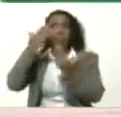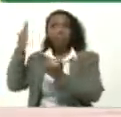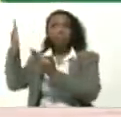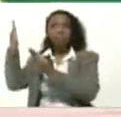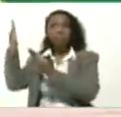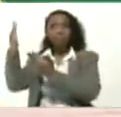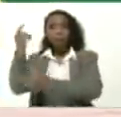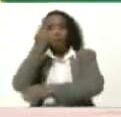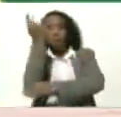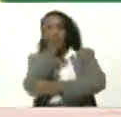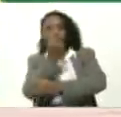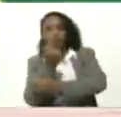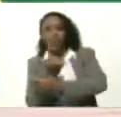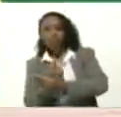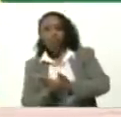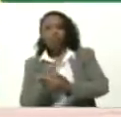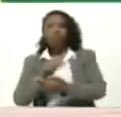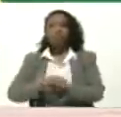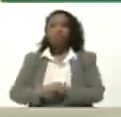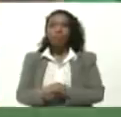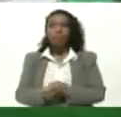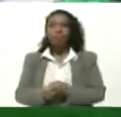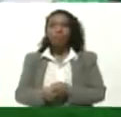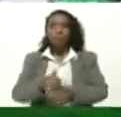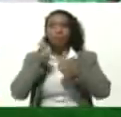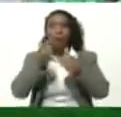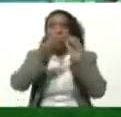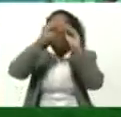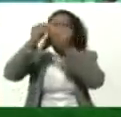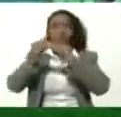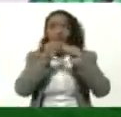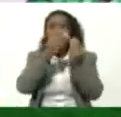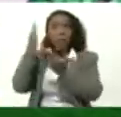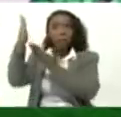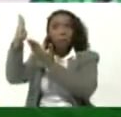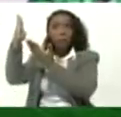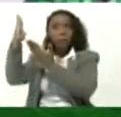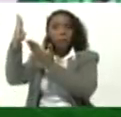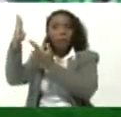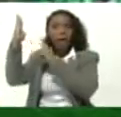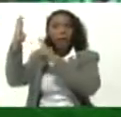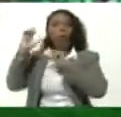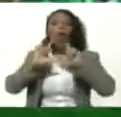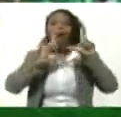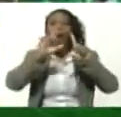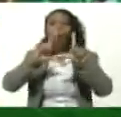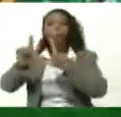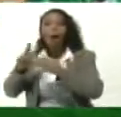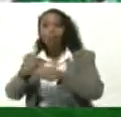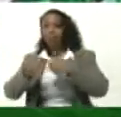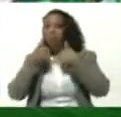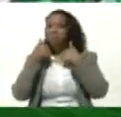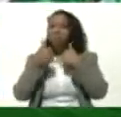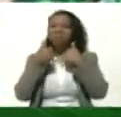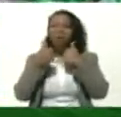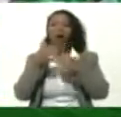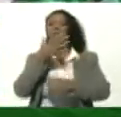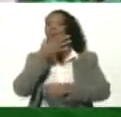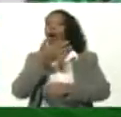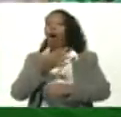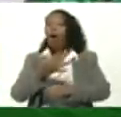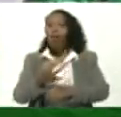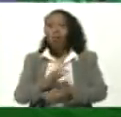Diseñado Muy bello Muy bien Elaborado Muy claro En su lenguaje De fácil